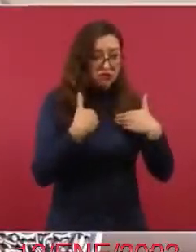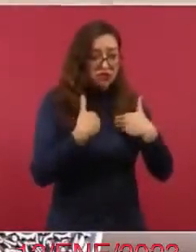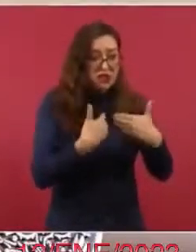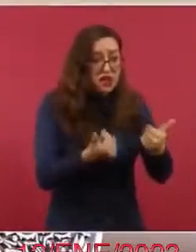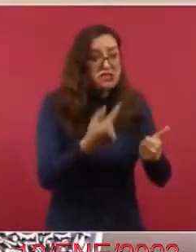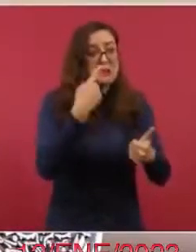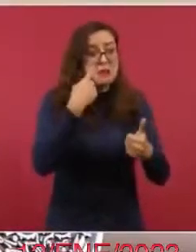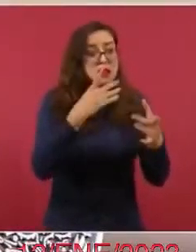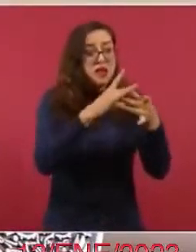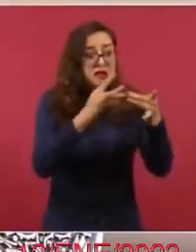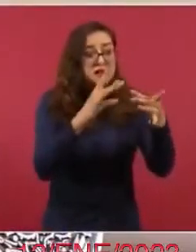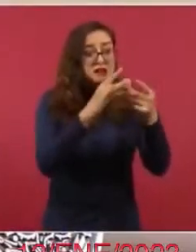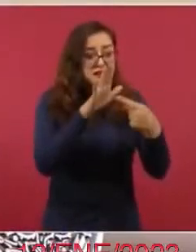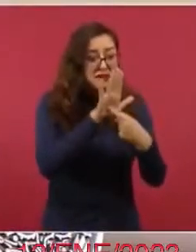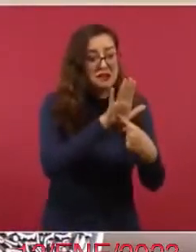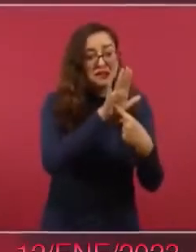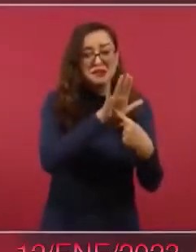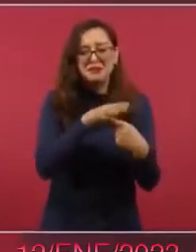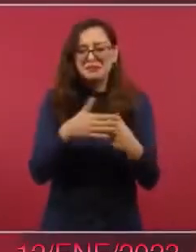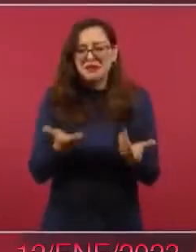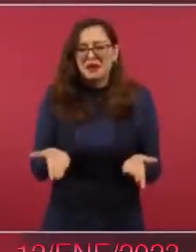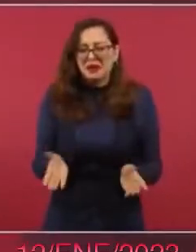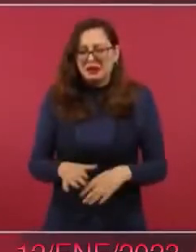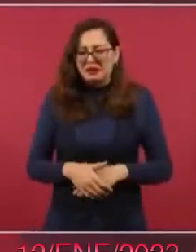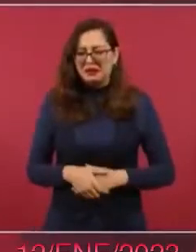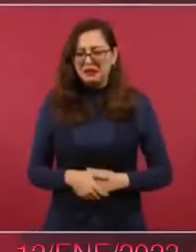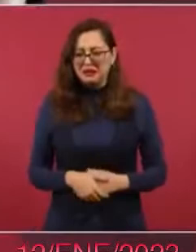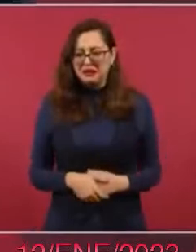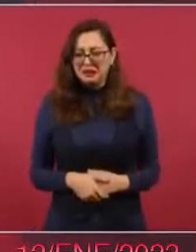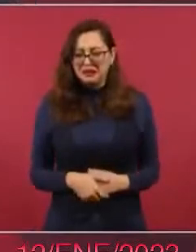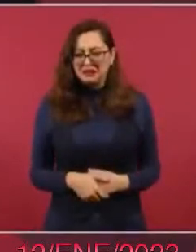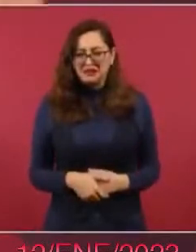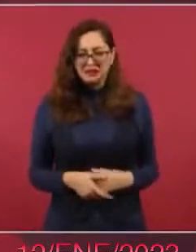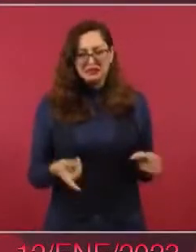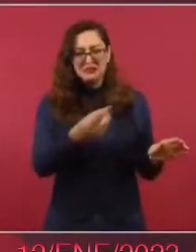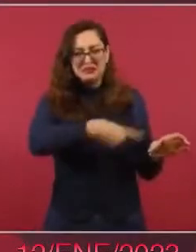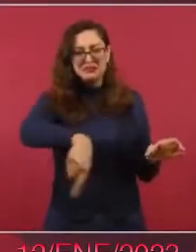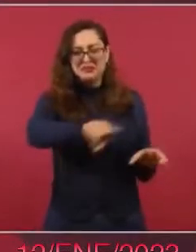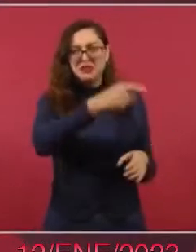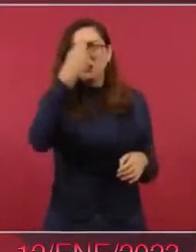cualquier otro?